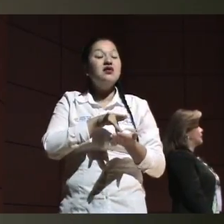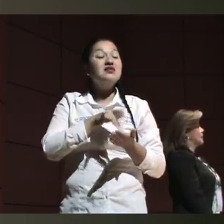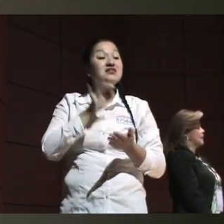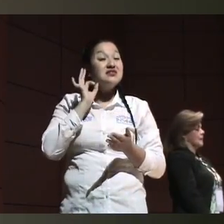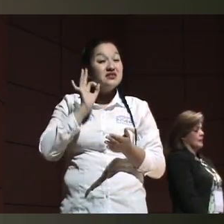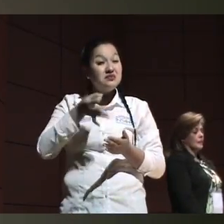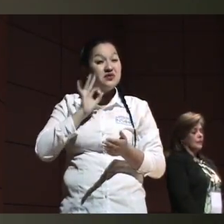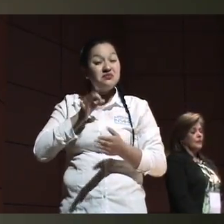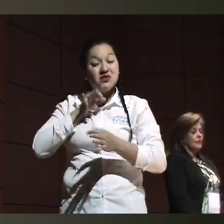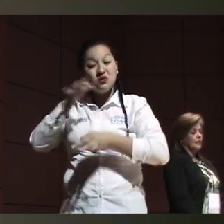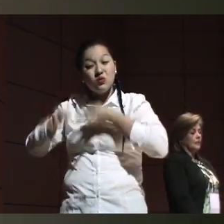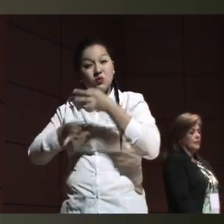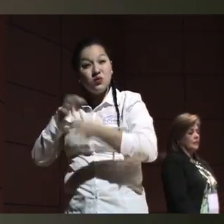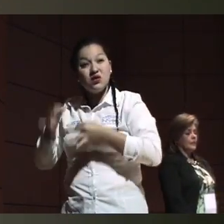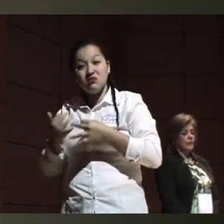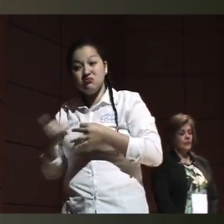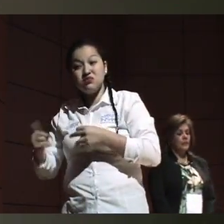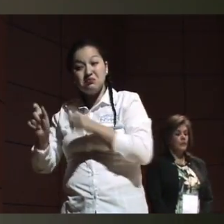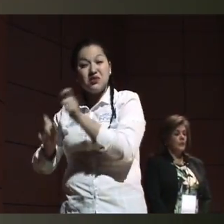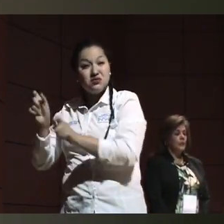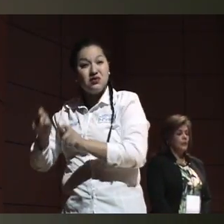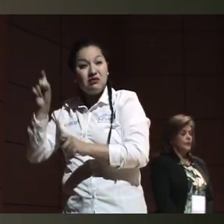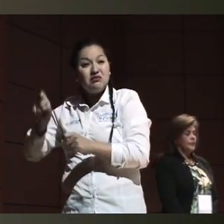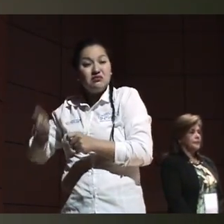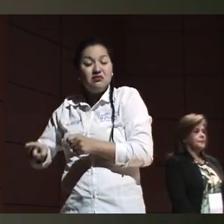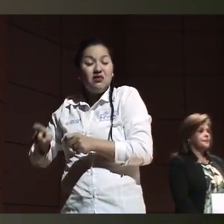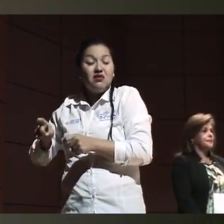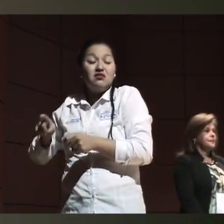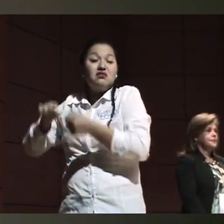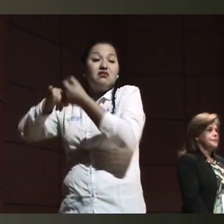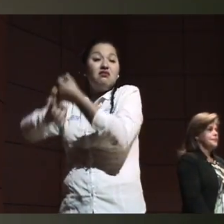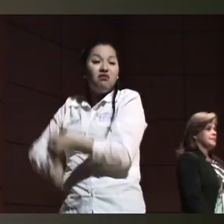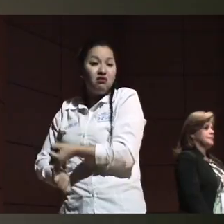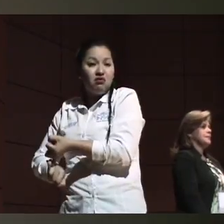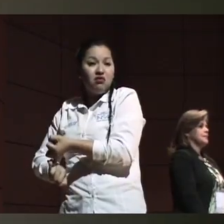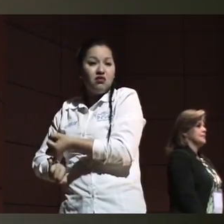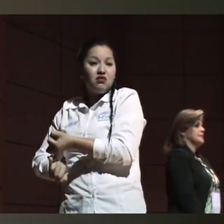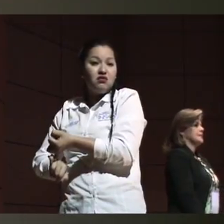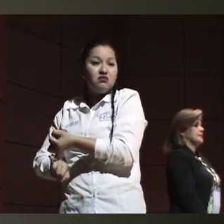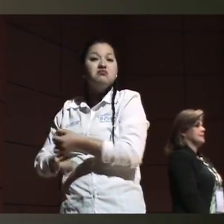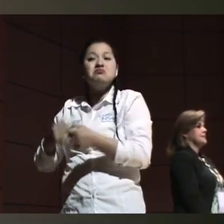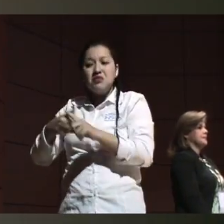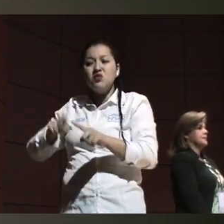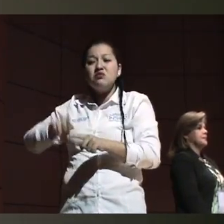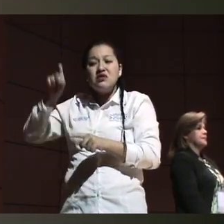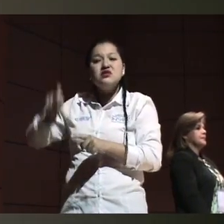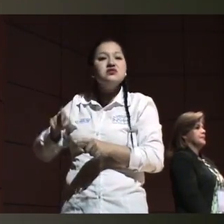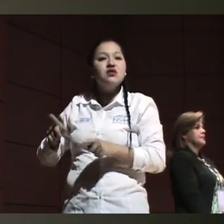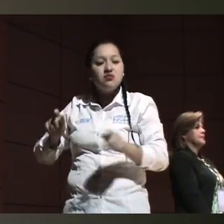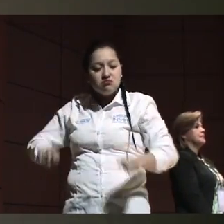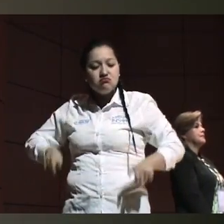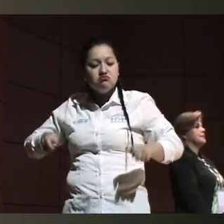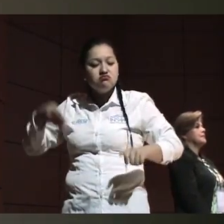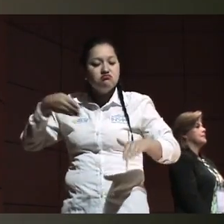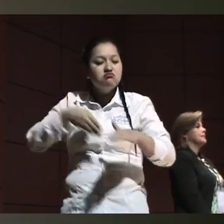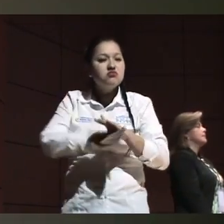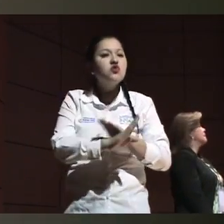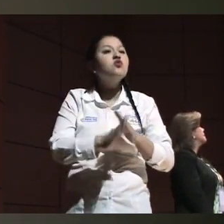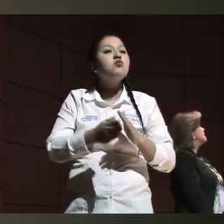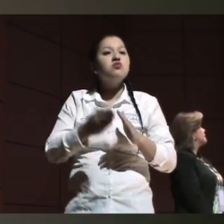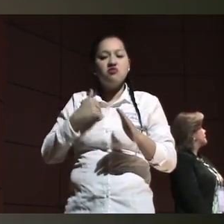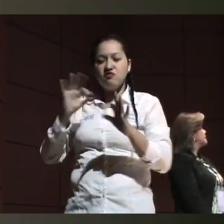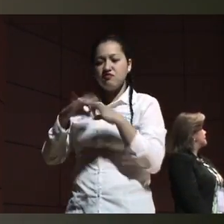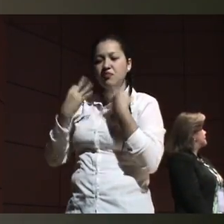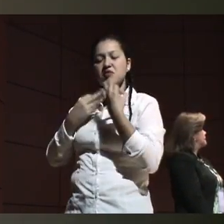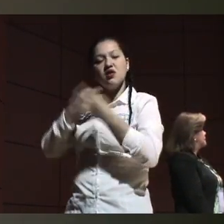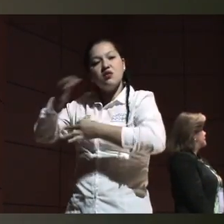continuidad del cuidado en el hogar. Un soporte social conformado por un apoyo útil y con un apoyo de este cuidado familiar. Una